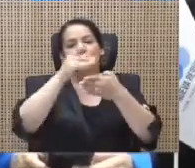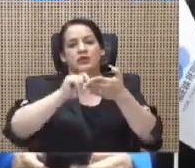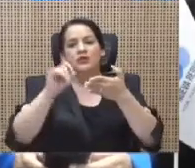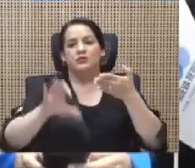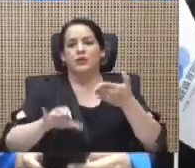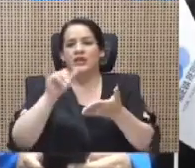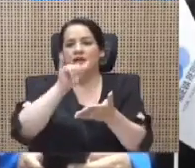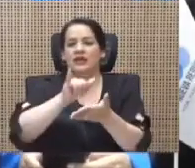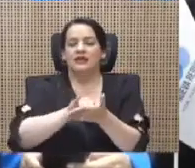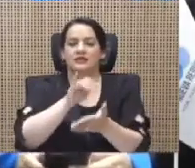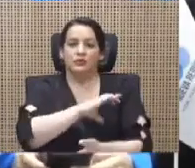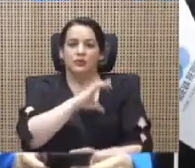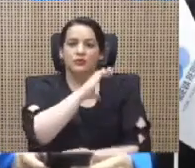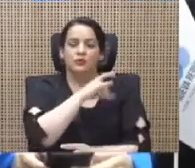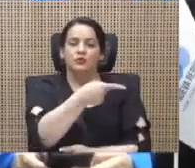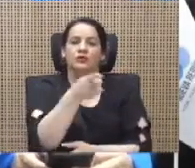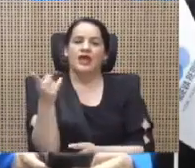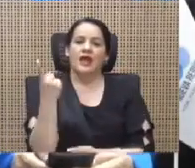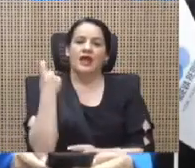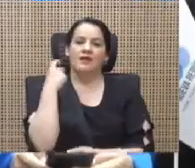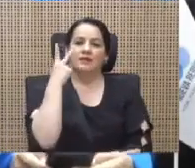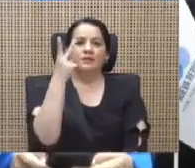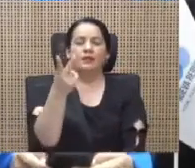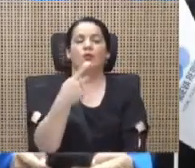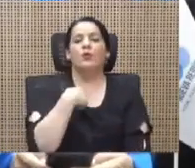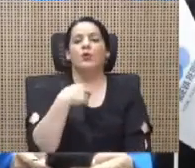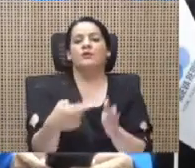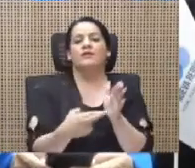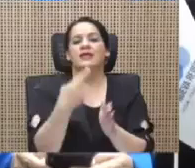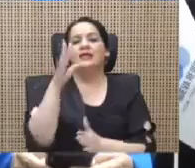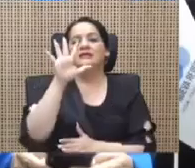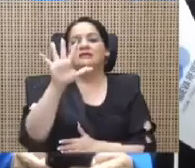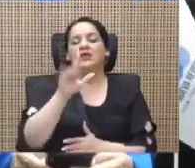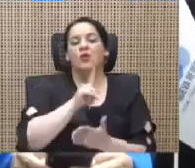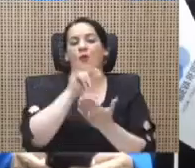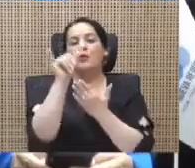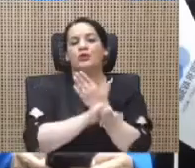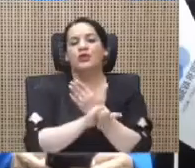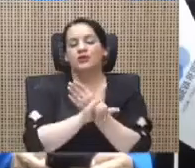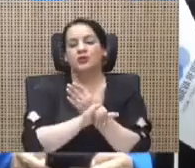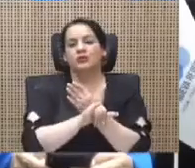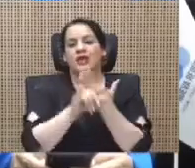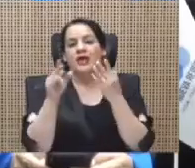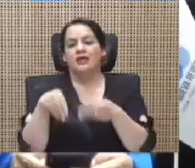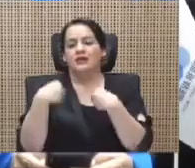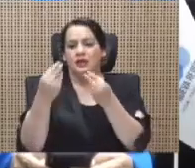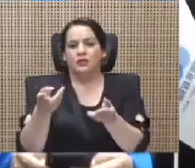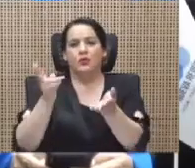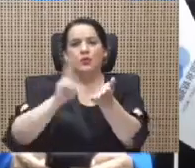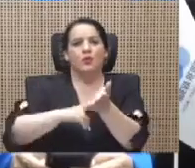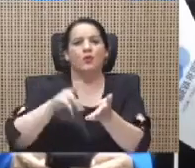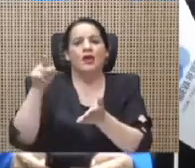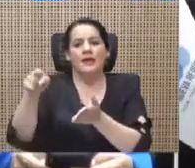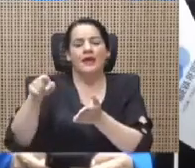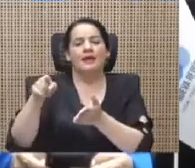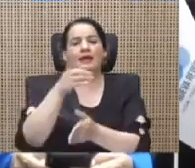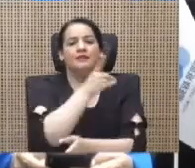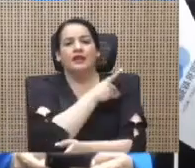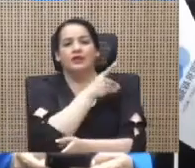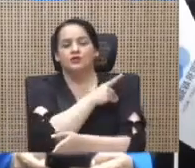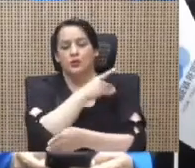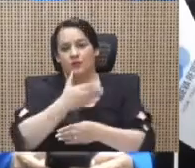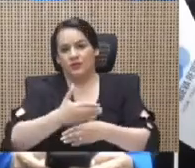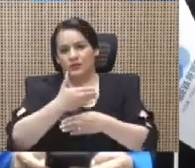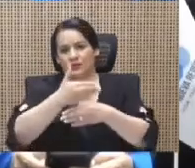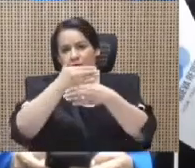que ustedes ya lo acaban de ver. Voy a repetirlo, cinco proyectos que fueron adjudicados por la Dirección de Infraestructura